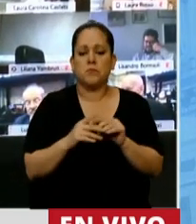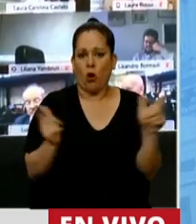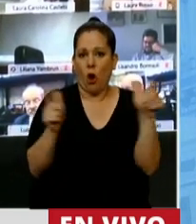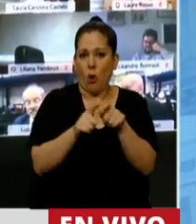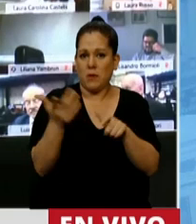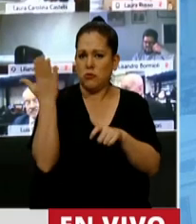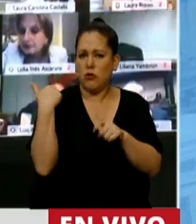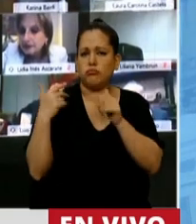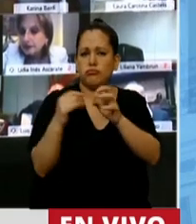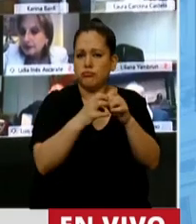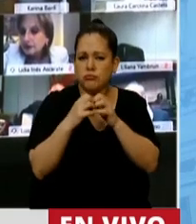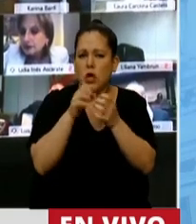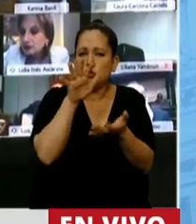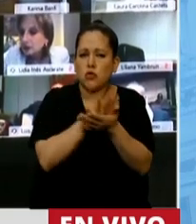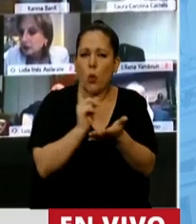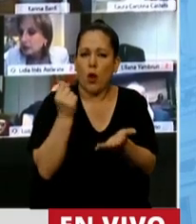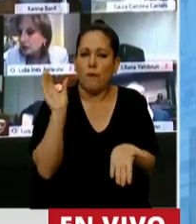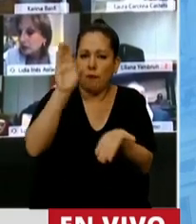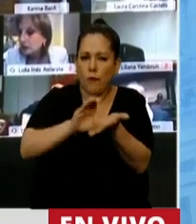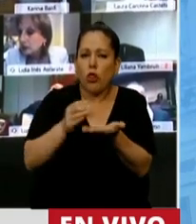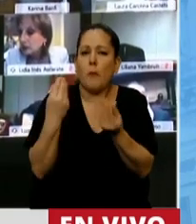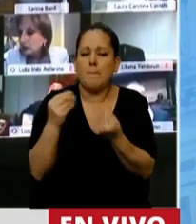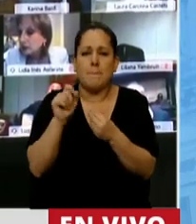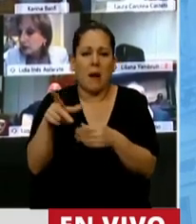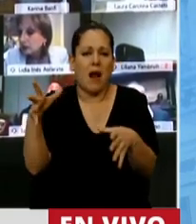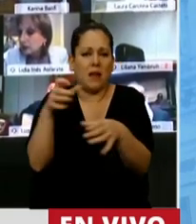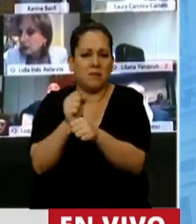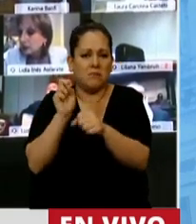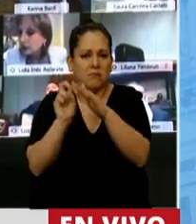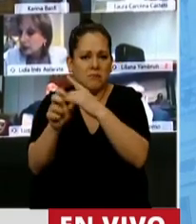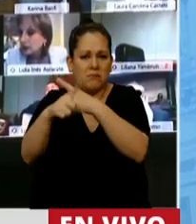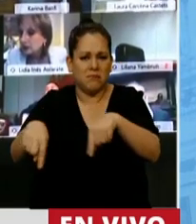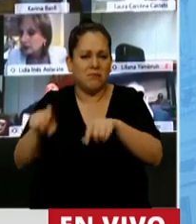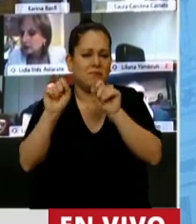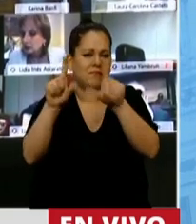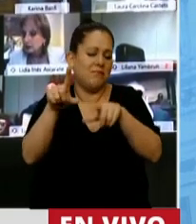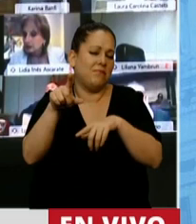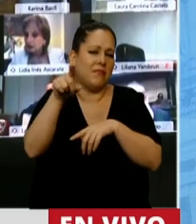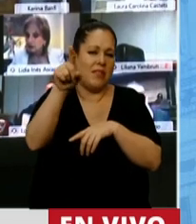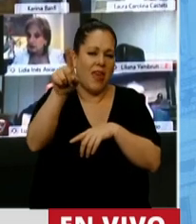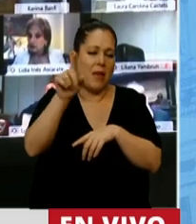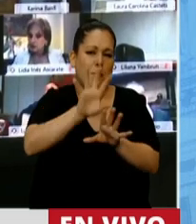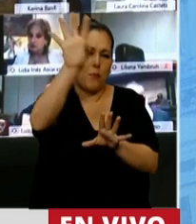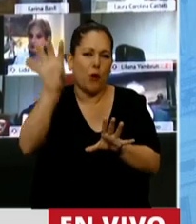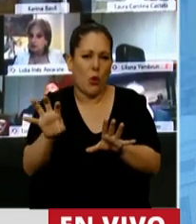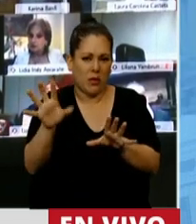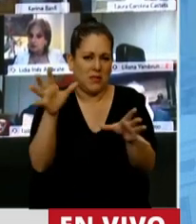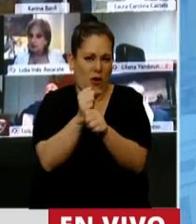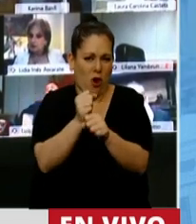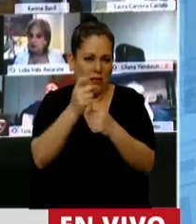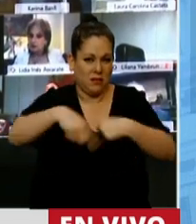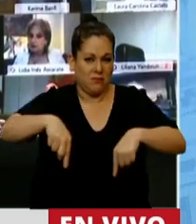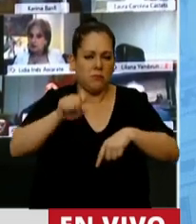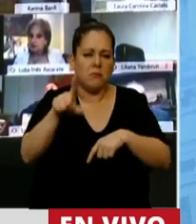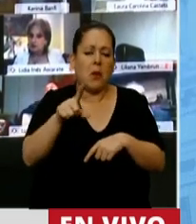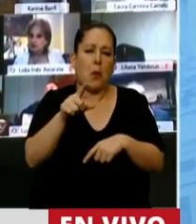acerca del Fondo Nacional de Transporte para Pasajeros del Interior, en donde hubo un aumento de 13